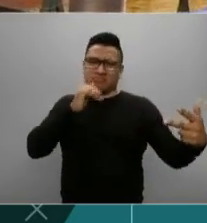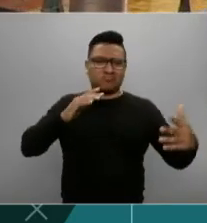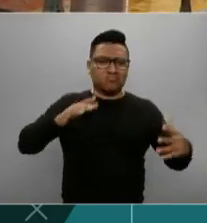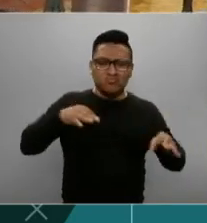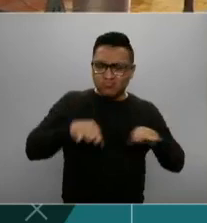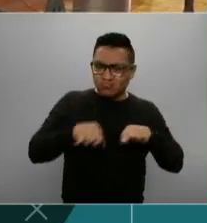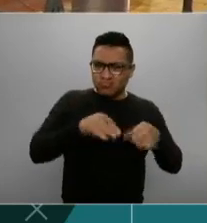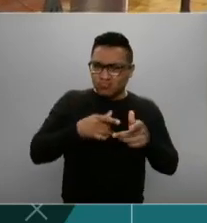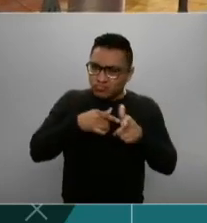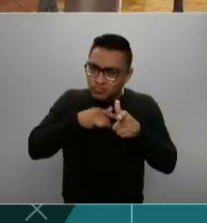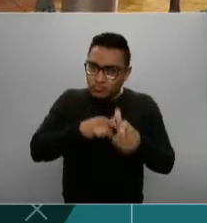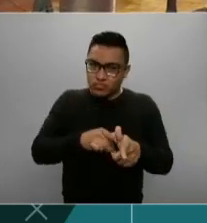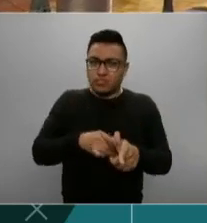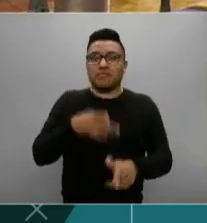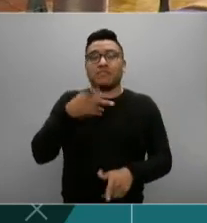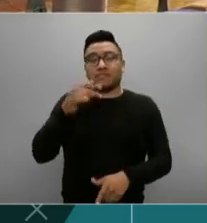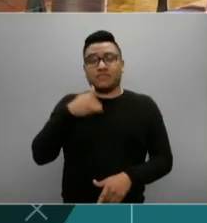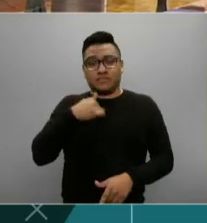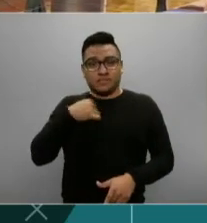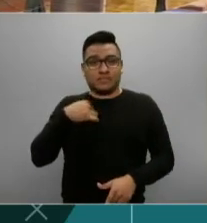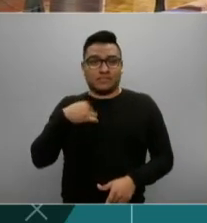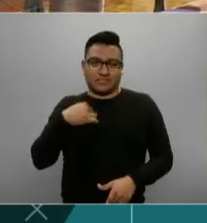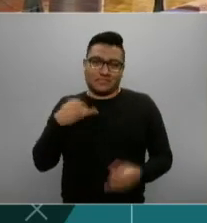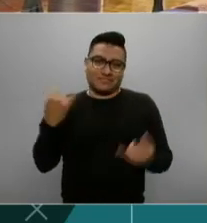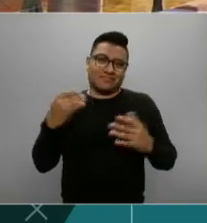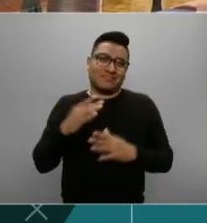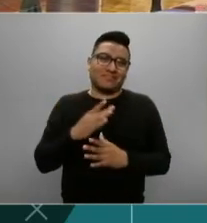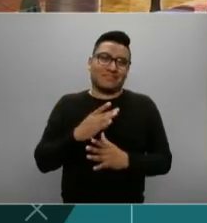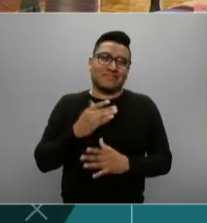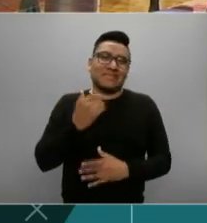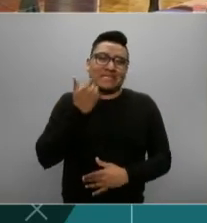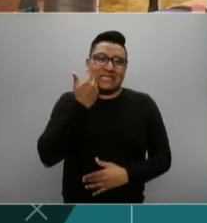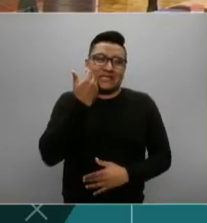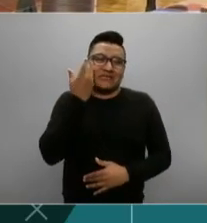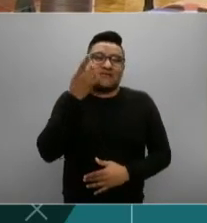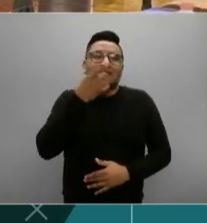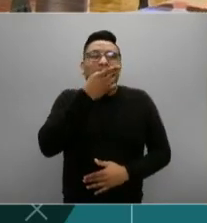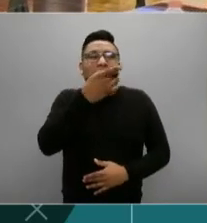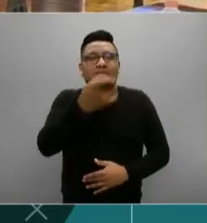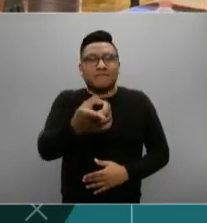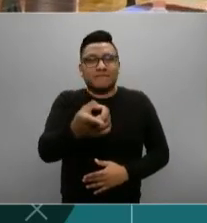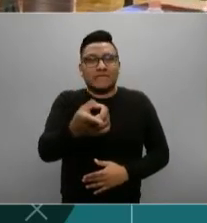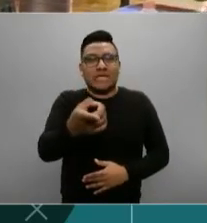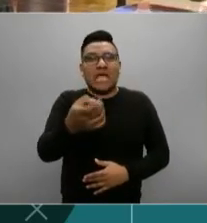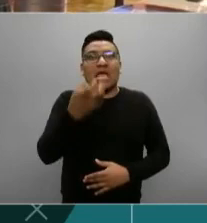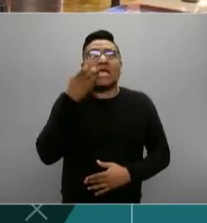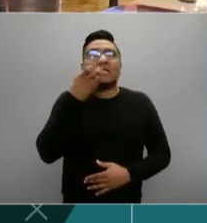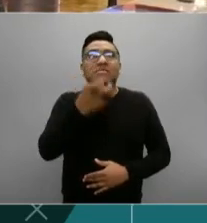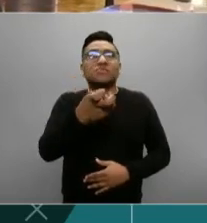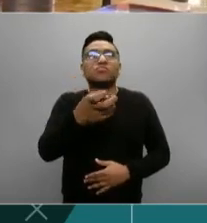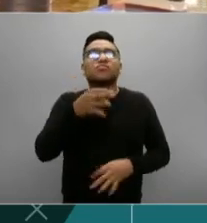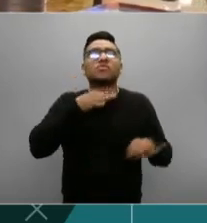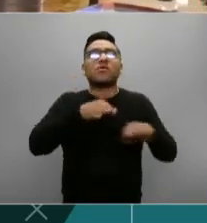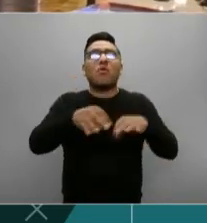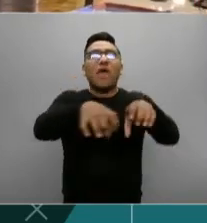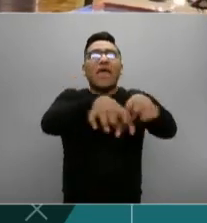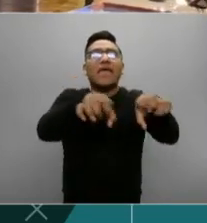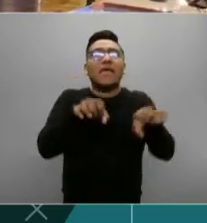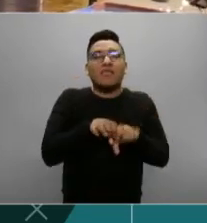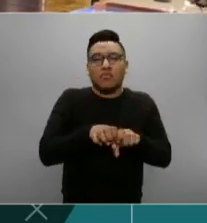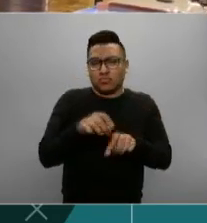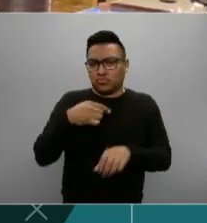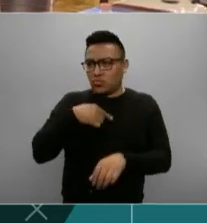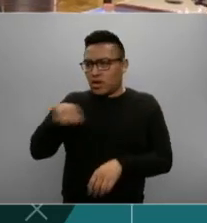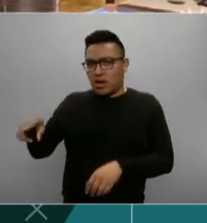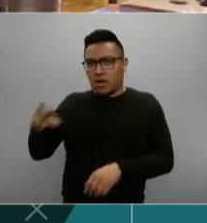quiero decir que ha sido una tarea de equipo, Hernán, le agradezco al canciller Marcelo Ebrard, que me ha dado